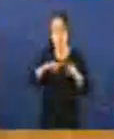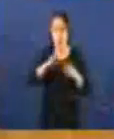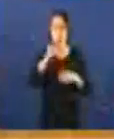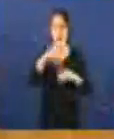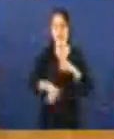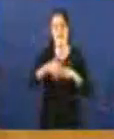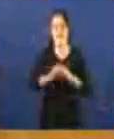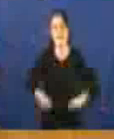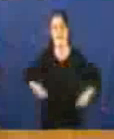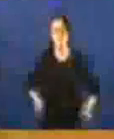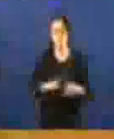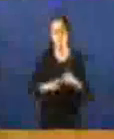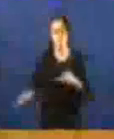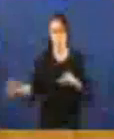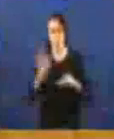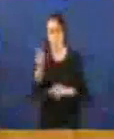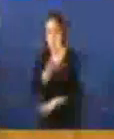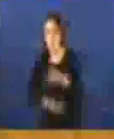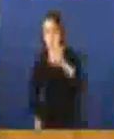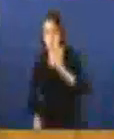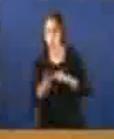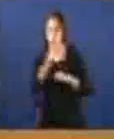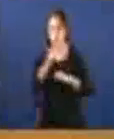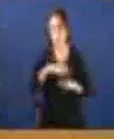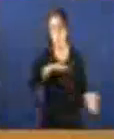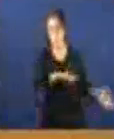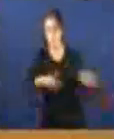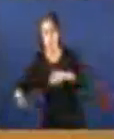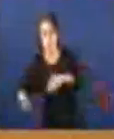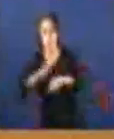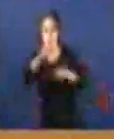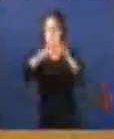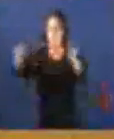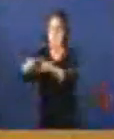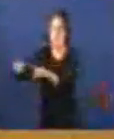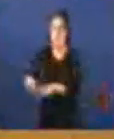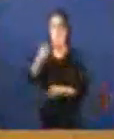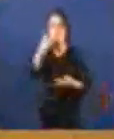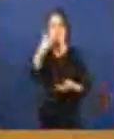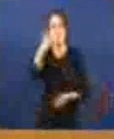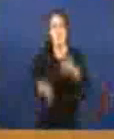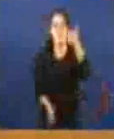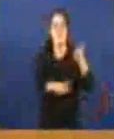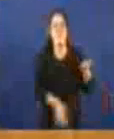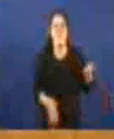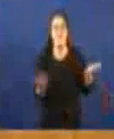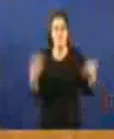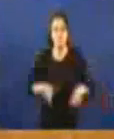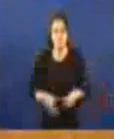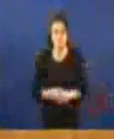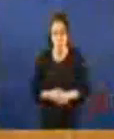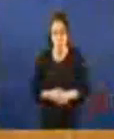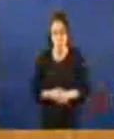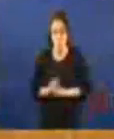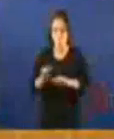ou que lle dan a opción de pasarse a tal outro ou a tal outro a tal outro onde está a competencia? Vostedes